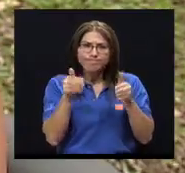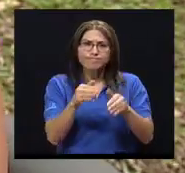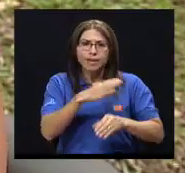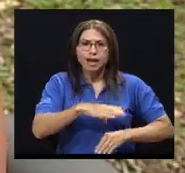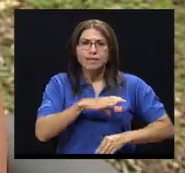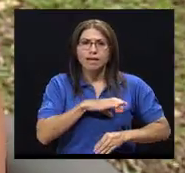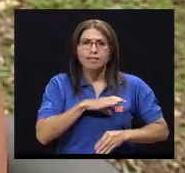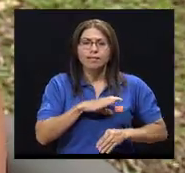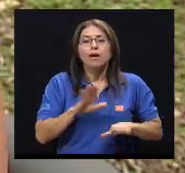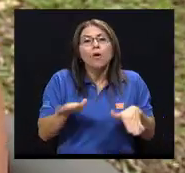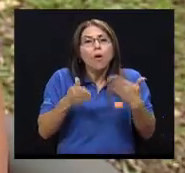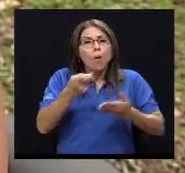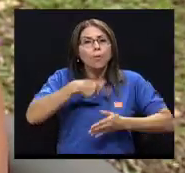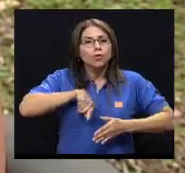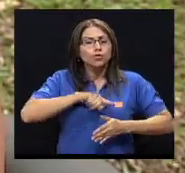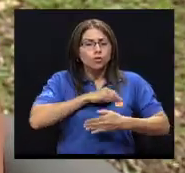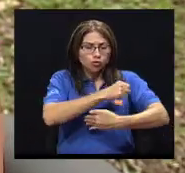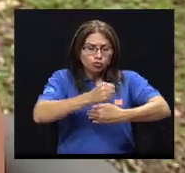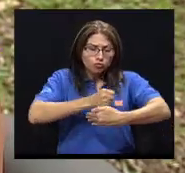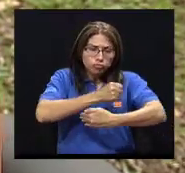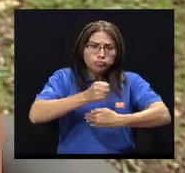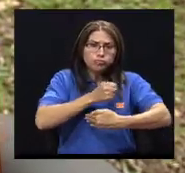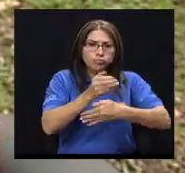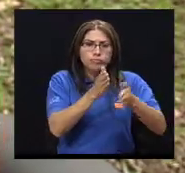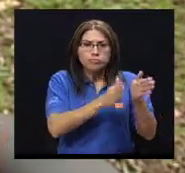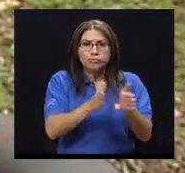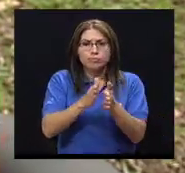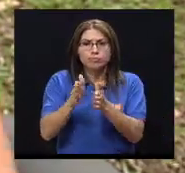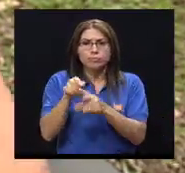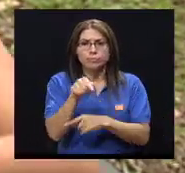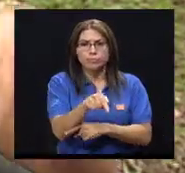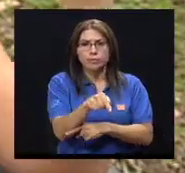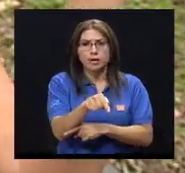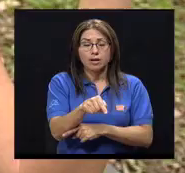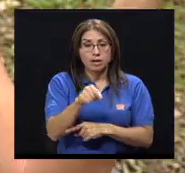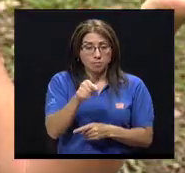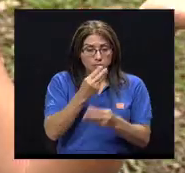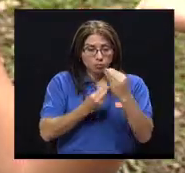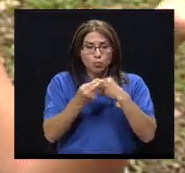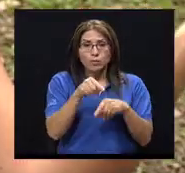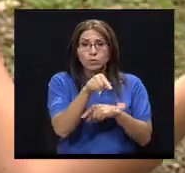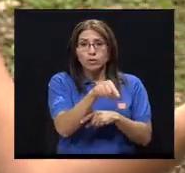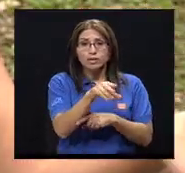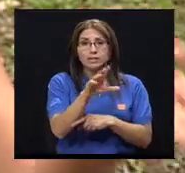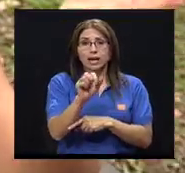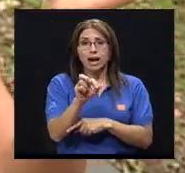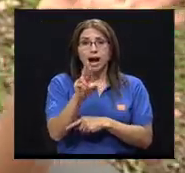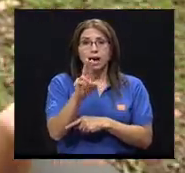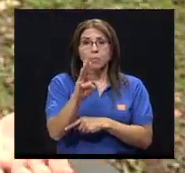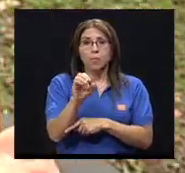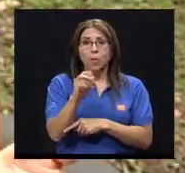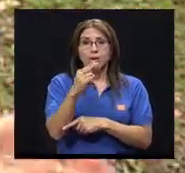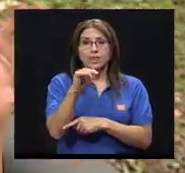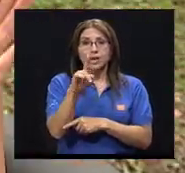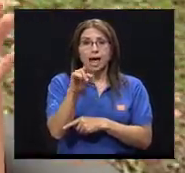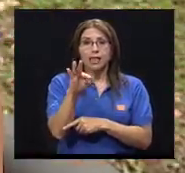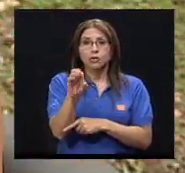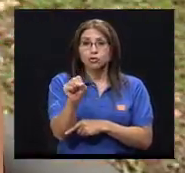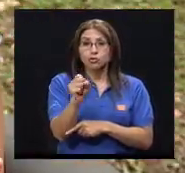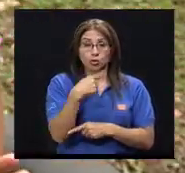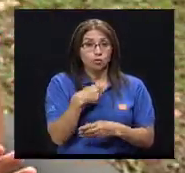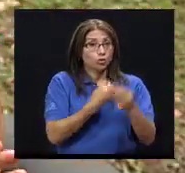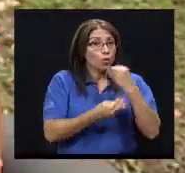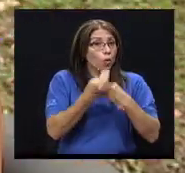todo, la calidad, cómo estamos cocinando, cómo estamos preparando esos carbohidratos. Me los estoy consumiendo a través de, no sé, un pan